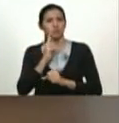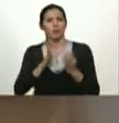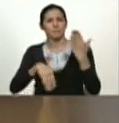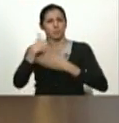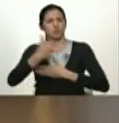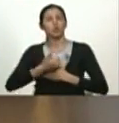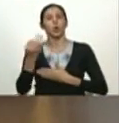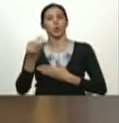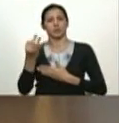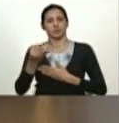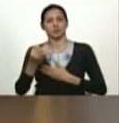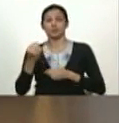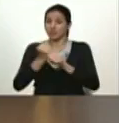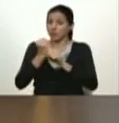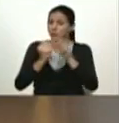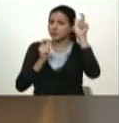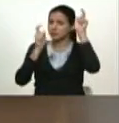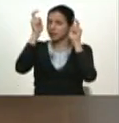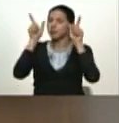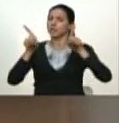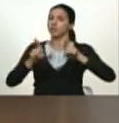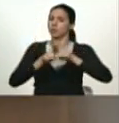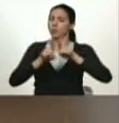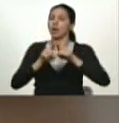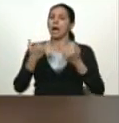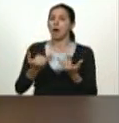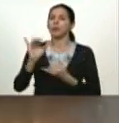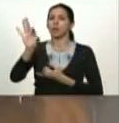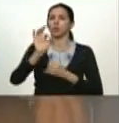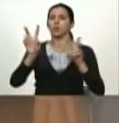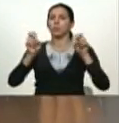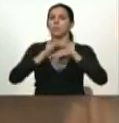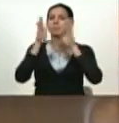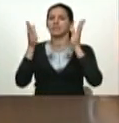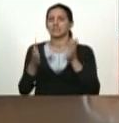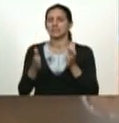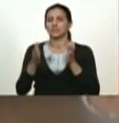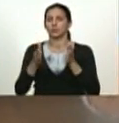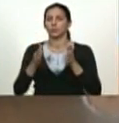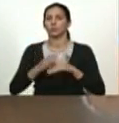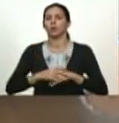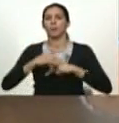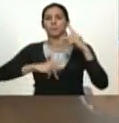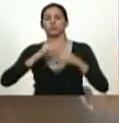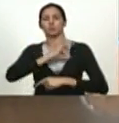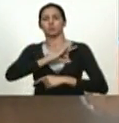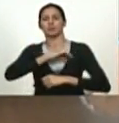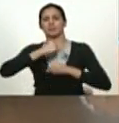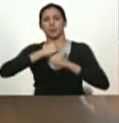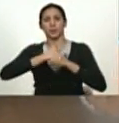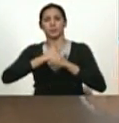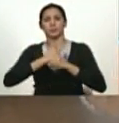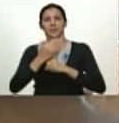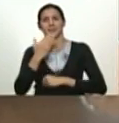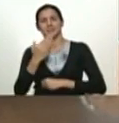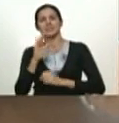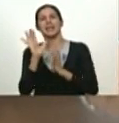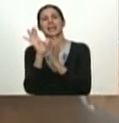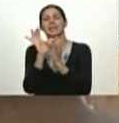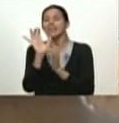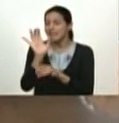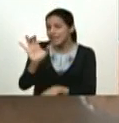original la obra de Chávez igualmente estoy designando a un nuevo ministro del proceso social del trabajo quiero agradecer a Jesús Martínez